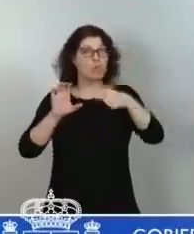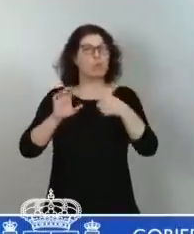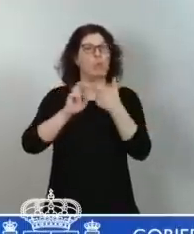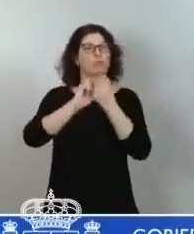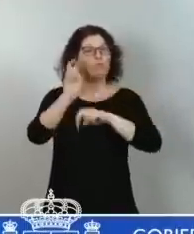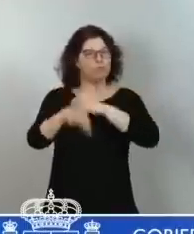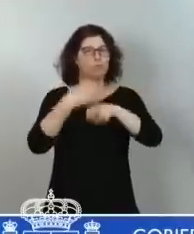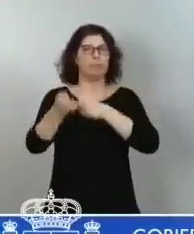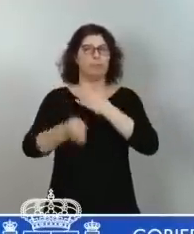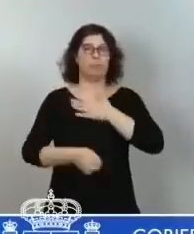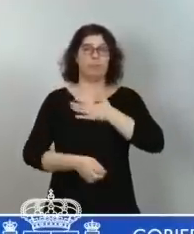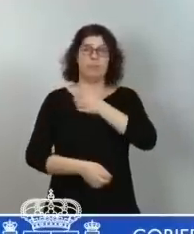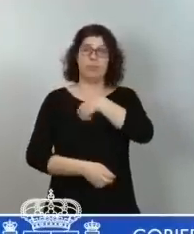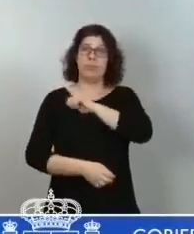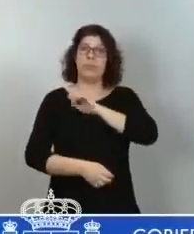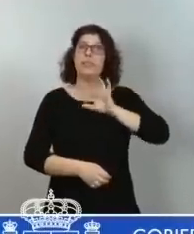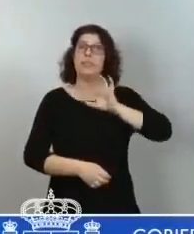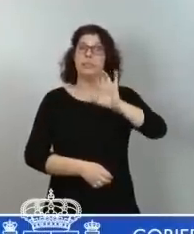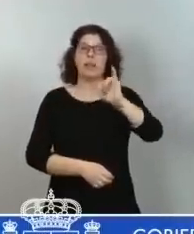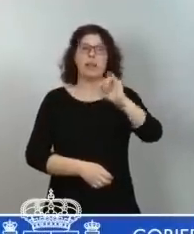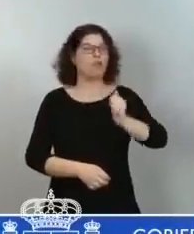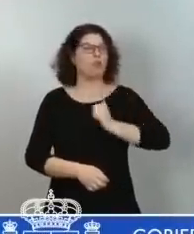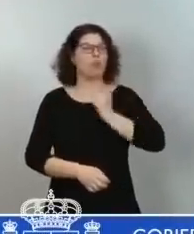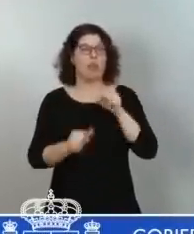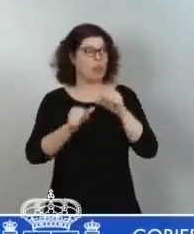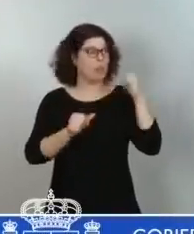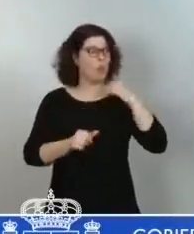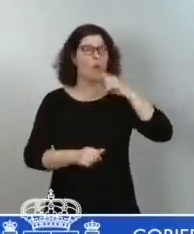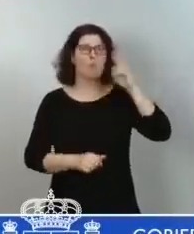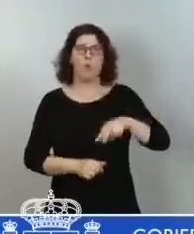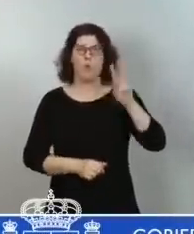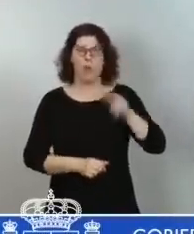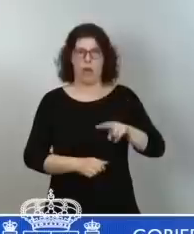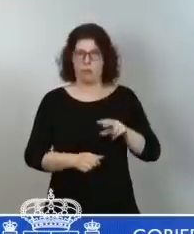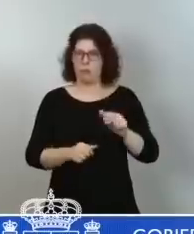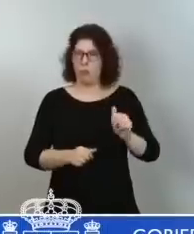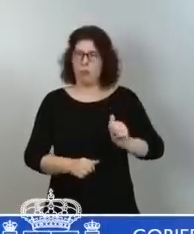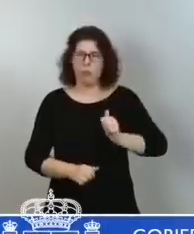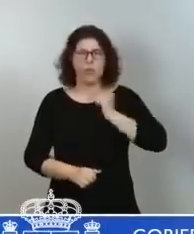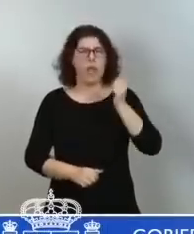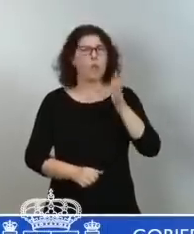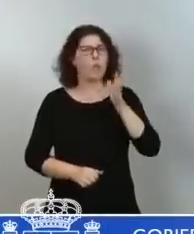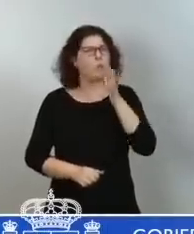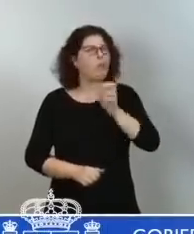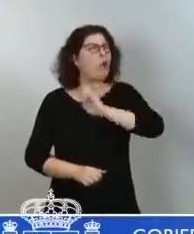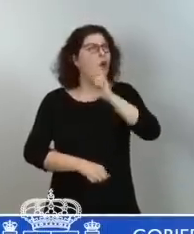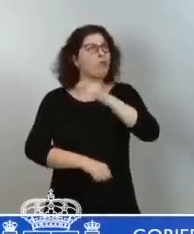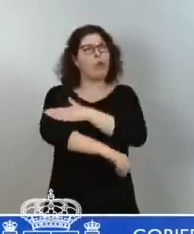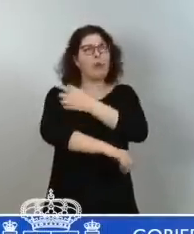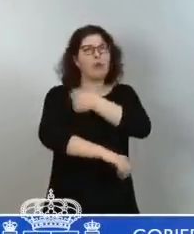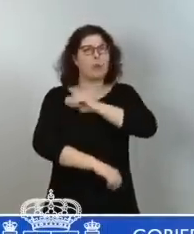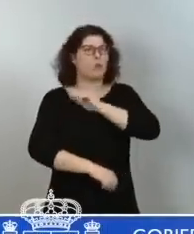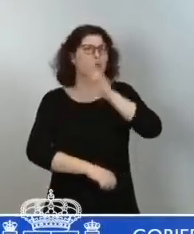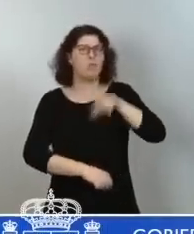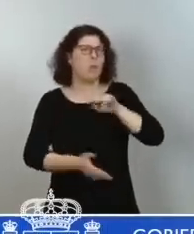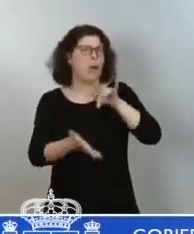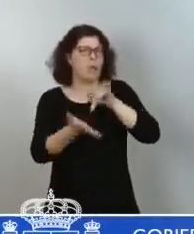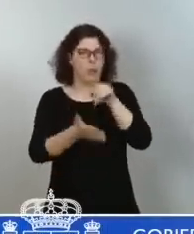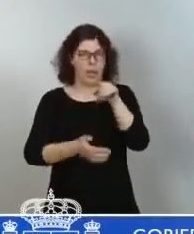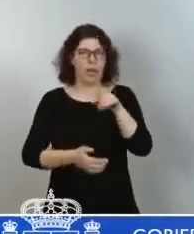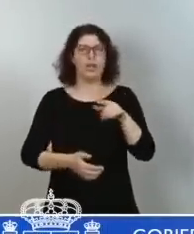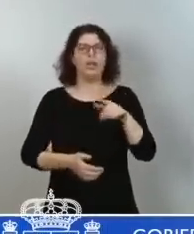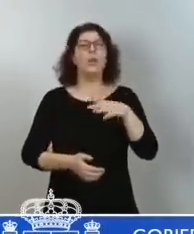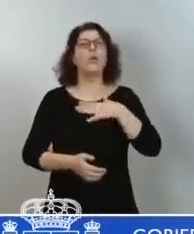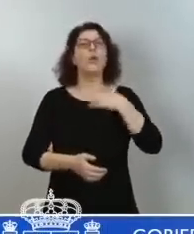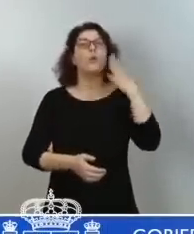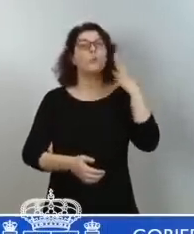oportunidad sin precedentes, una oportunidad que seguramente no ha tenido ningún gobierno español, de corregir las deficiencias